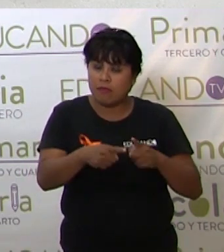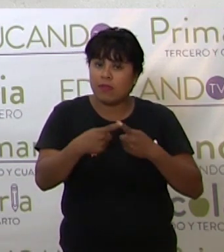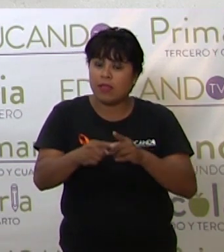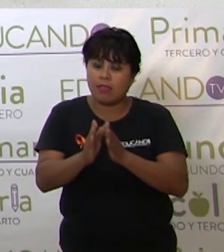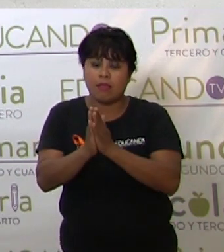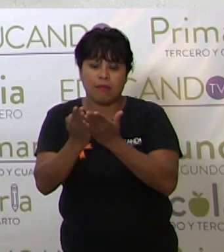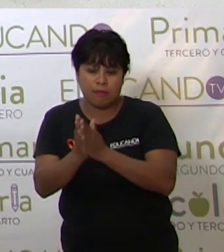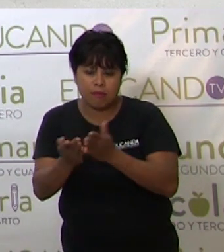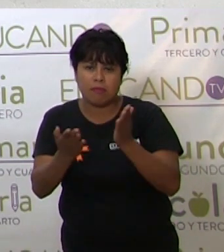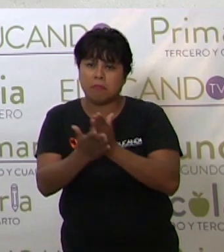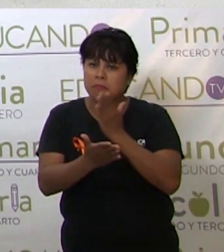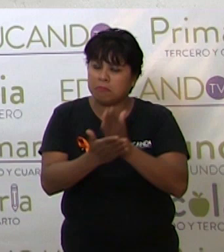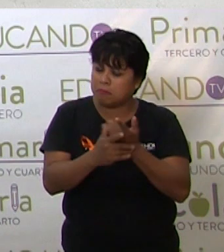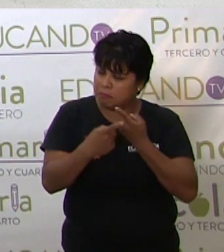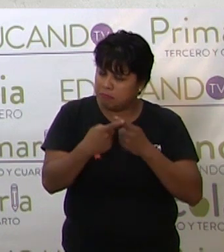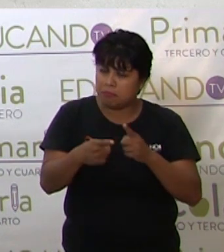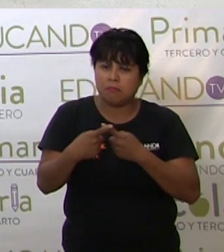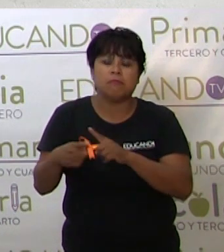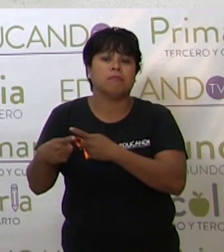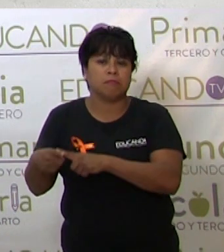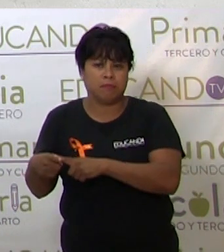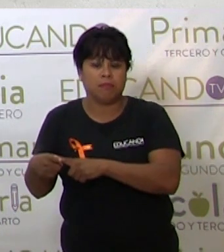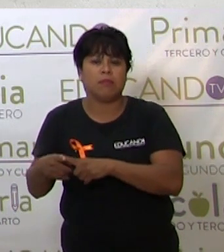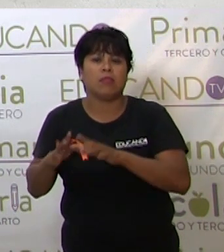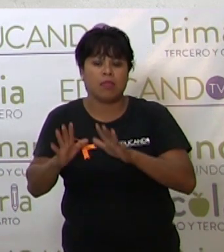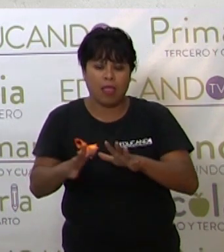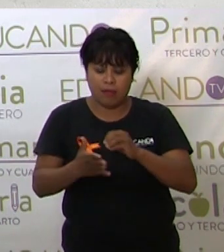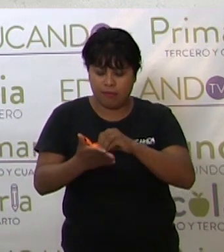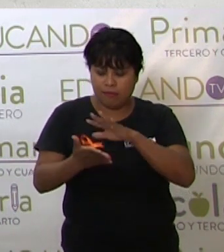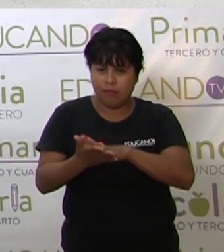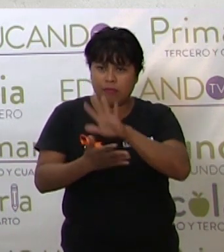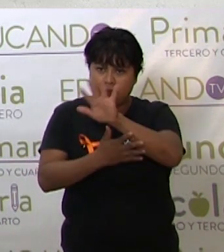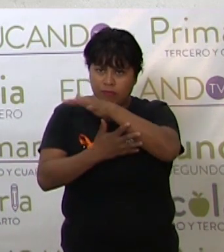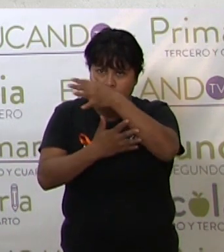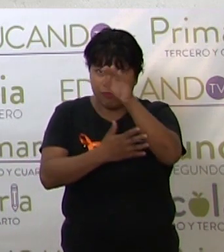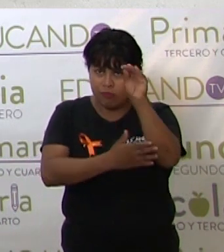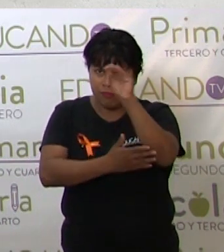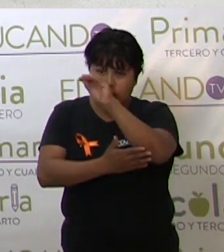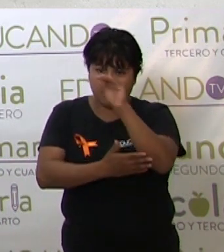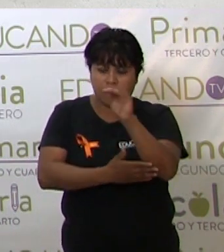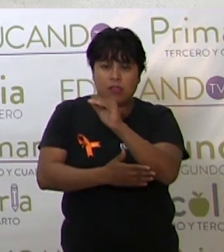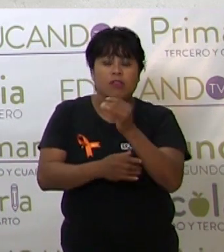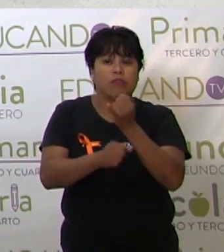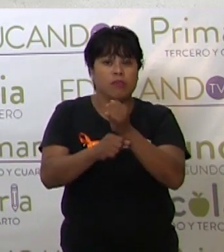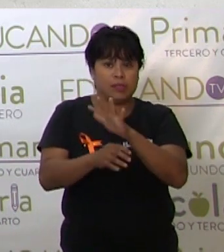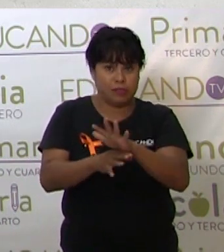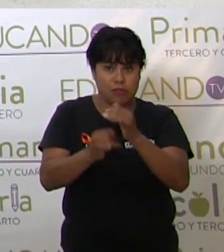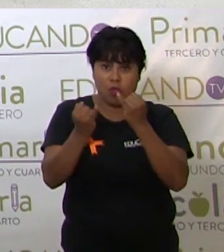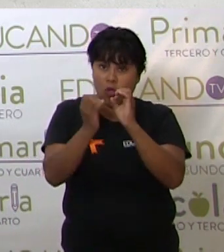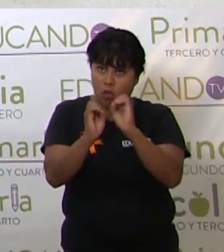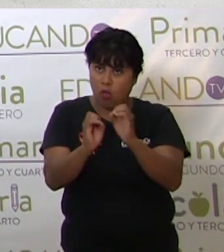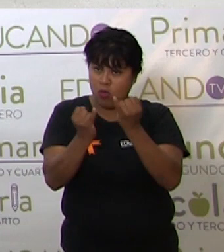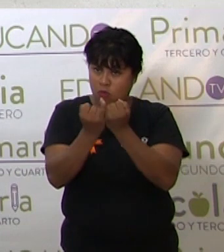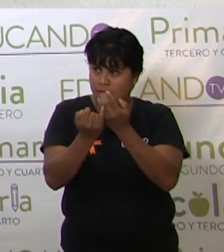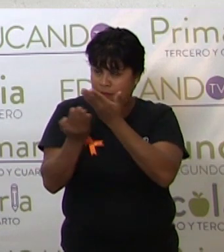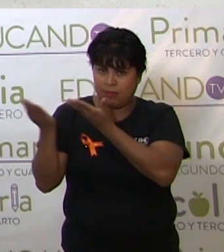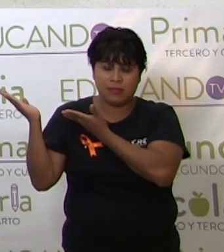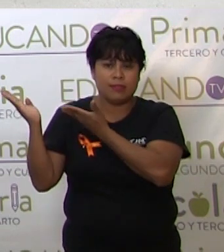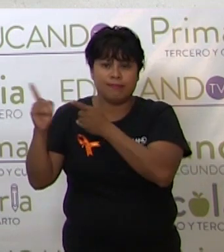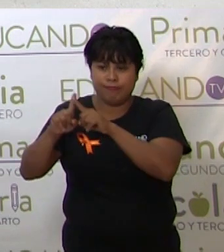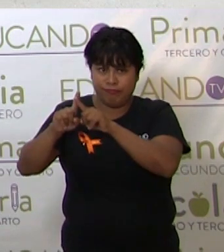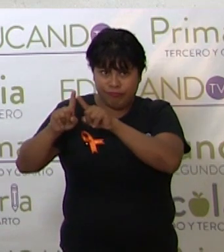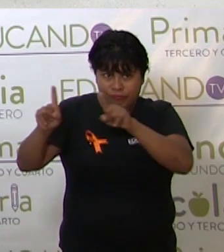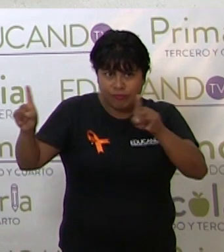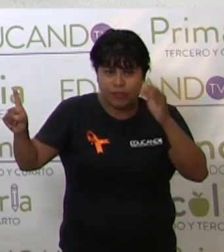fuentes documentales. Ya registraron la información. Así, digamos que